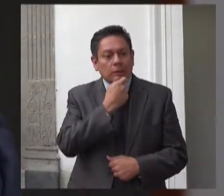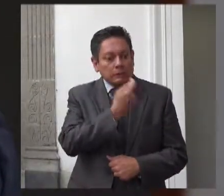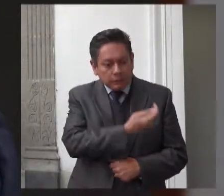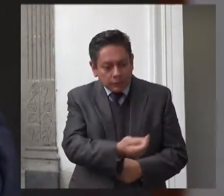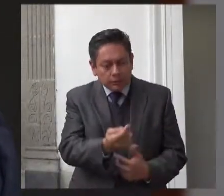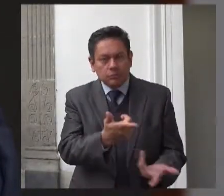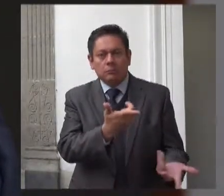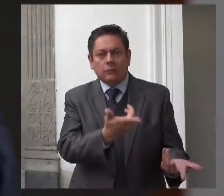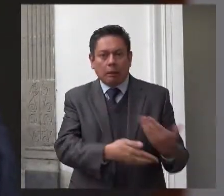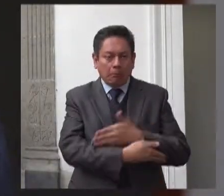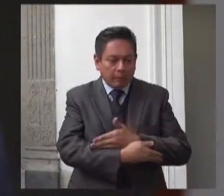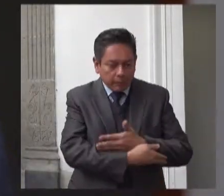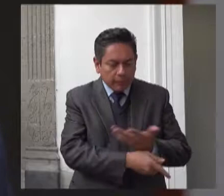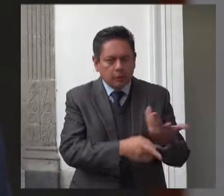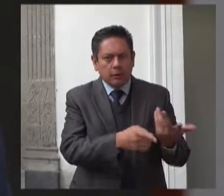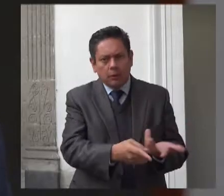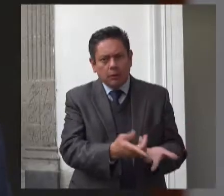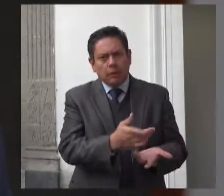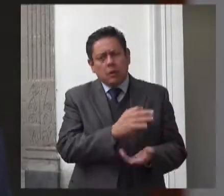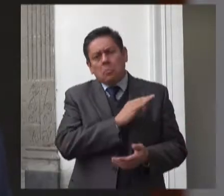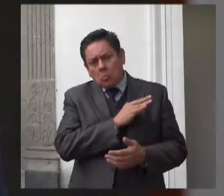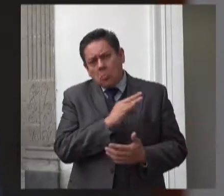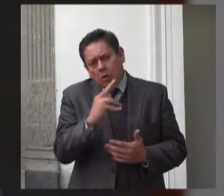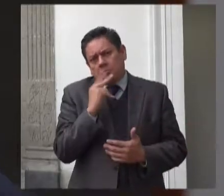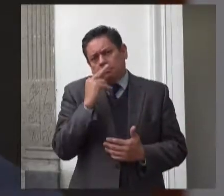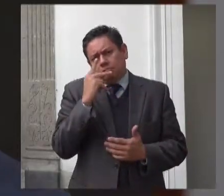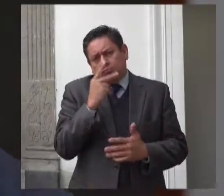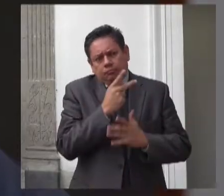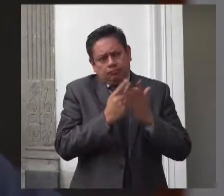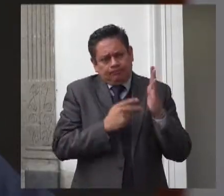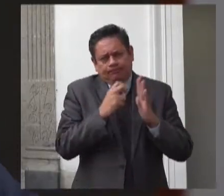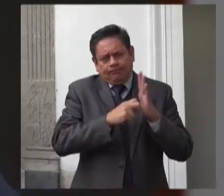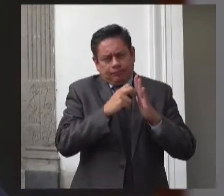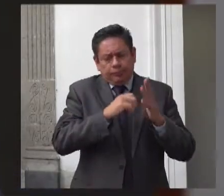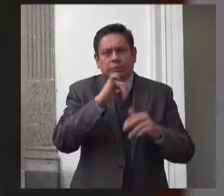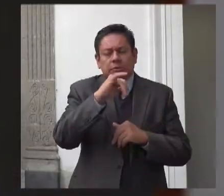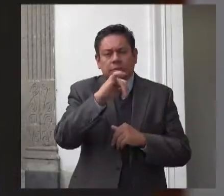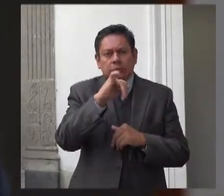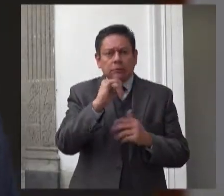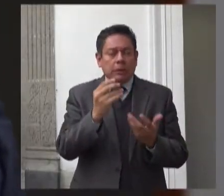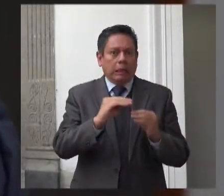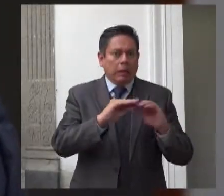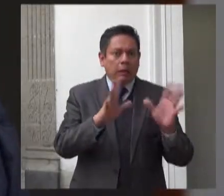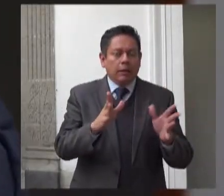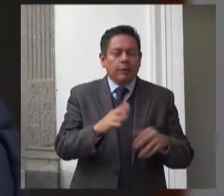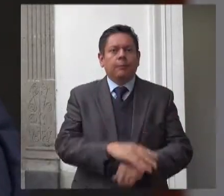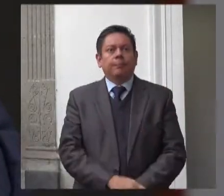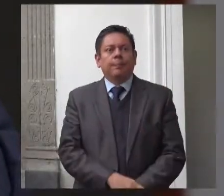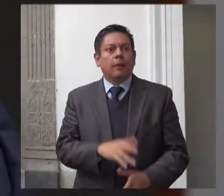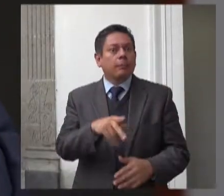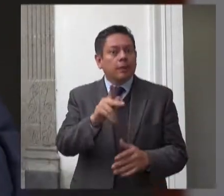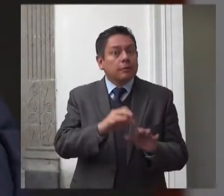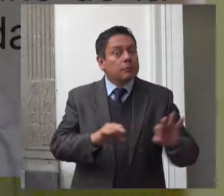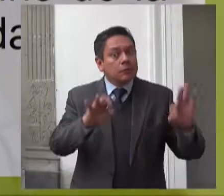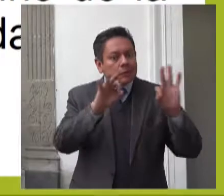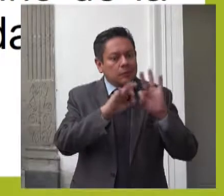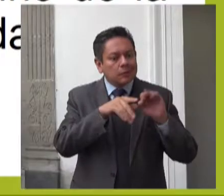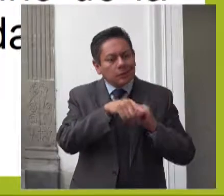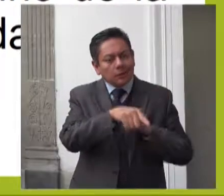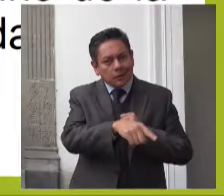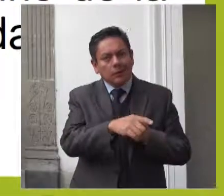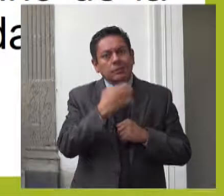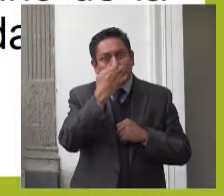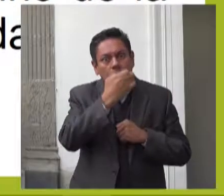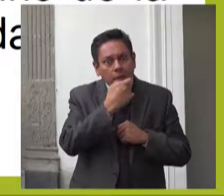integral así como de los planes de protección civil el derecho a la prioridad al